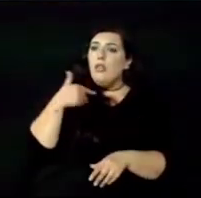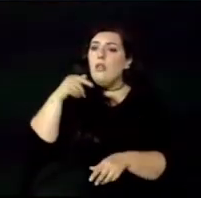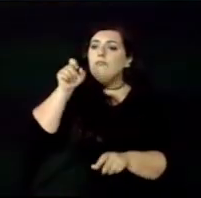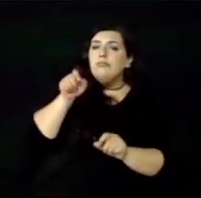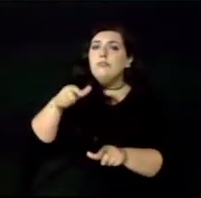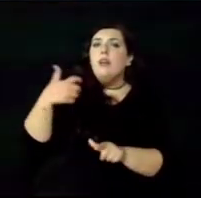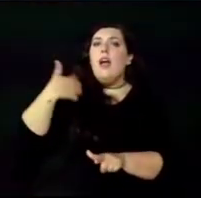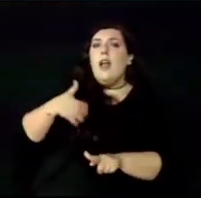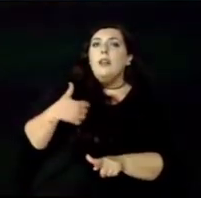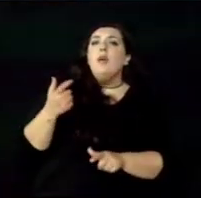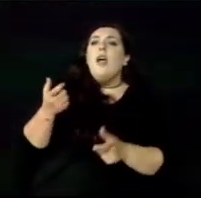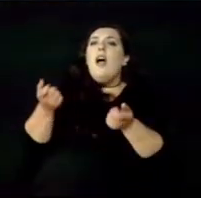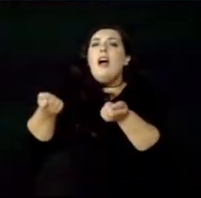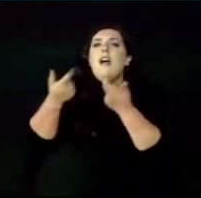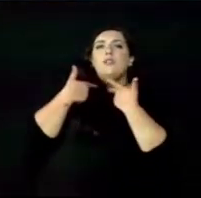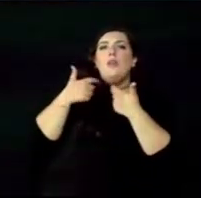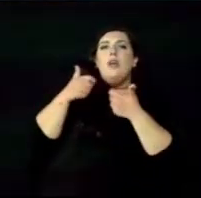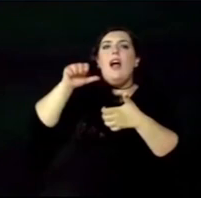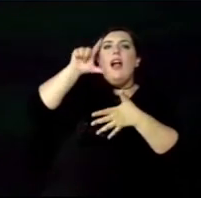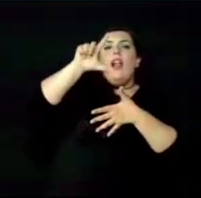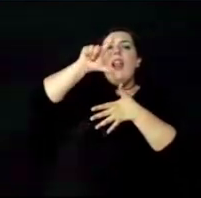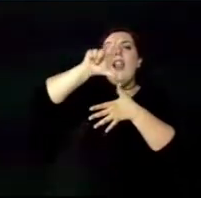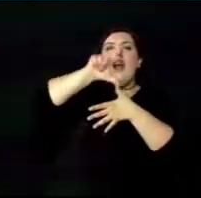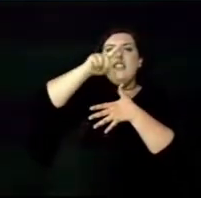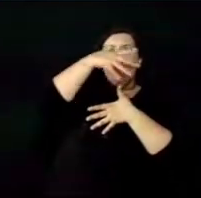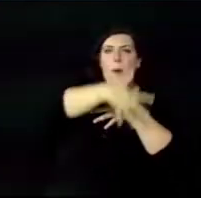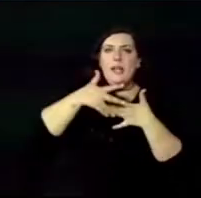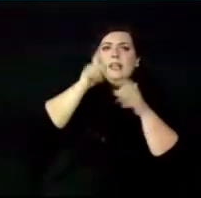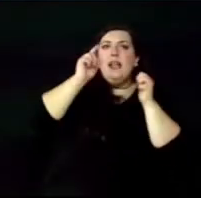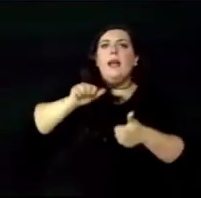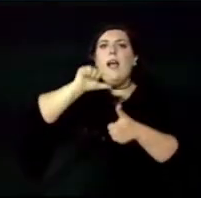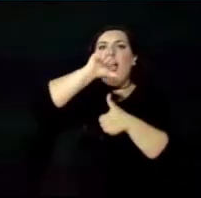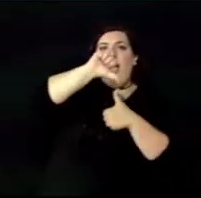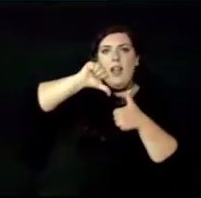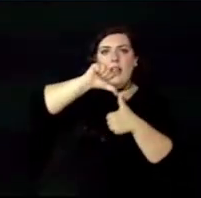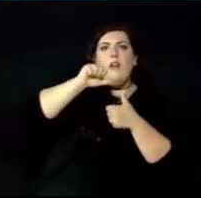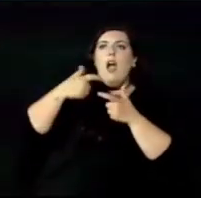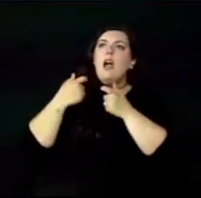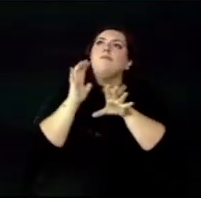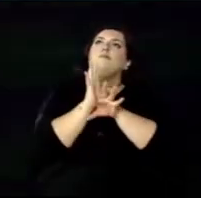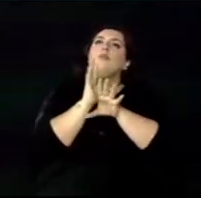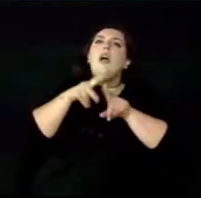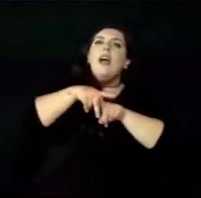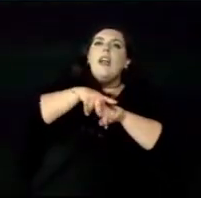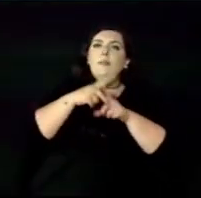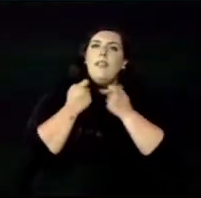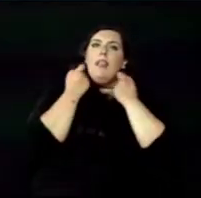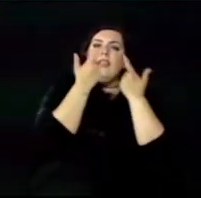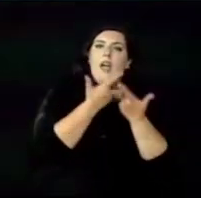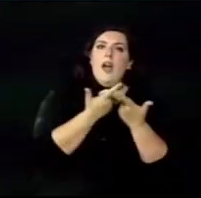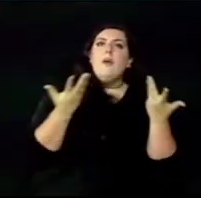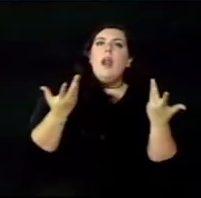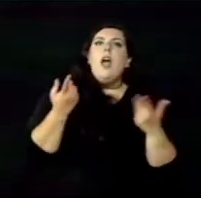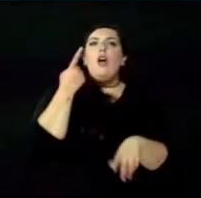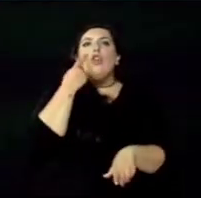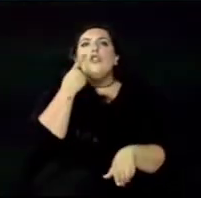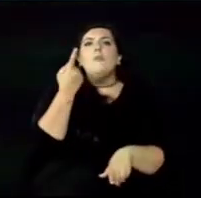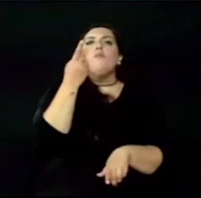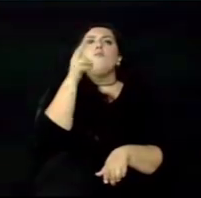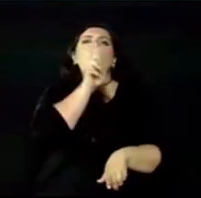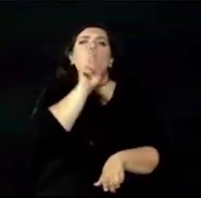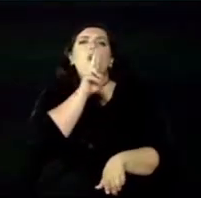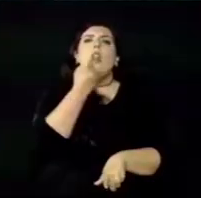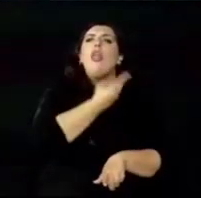revertir la deuda asociada a los ciudadanos en los hogares y cerrar las brechas de género en el acceso y uso del sistema